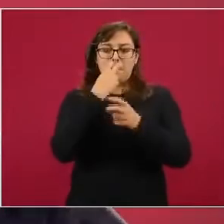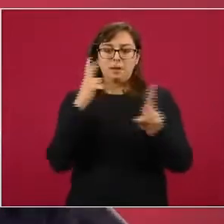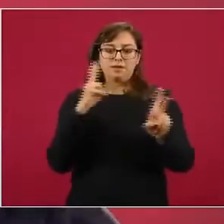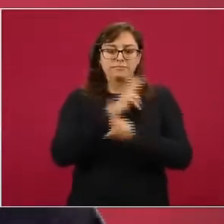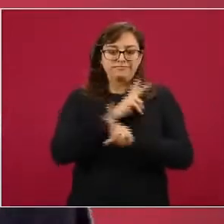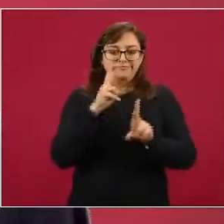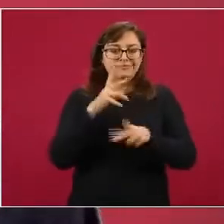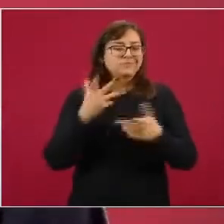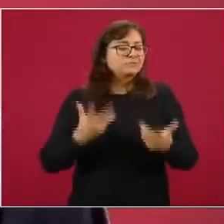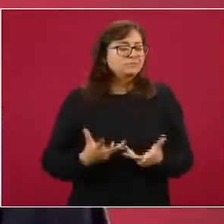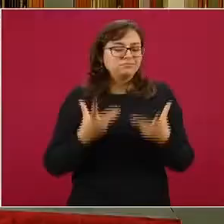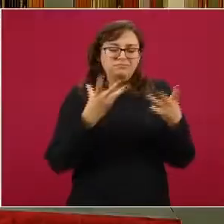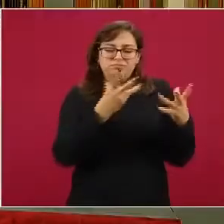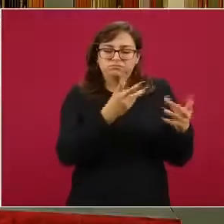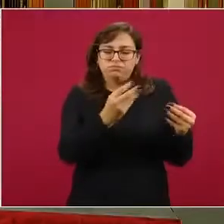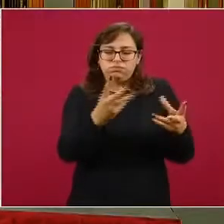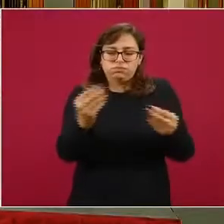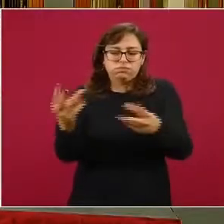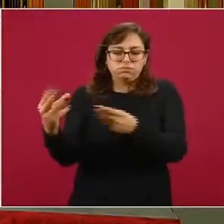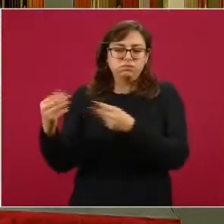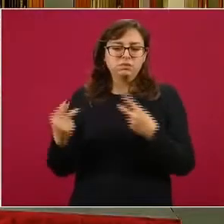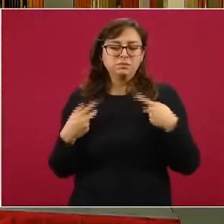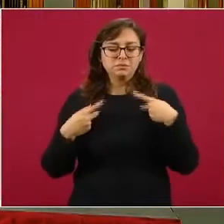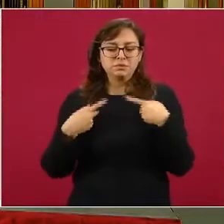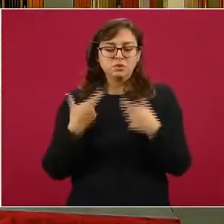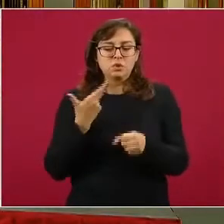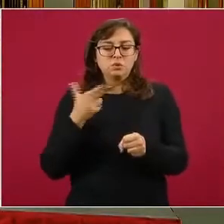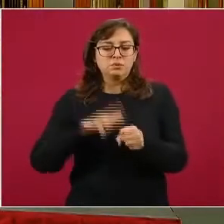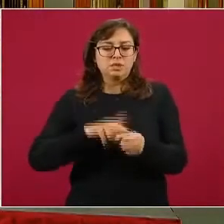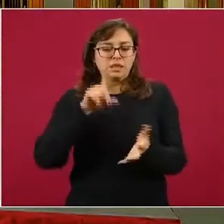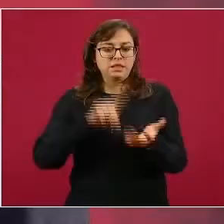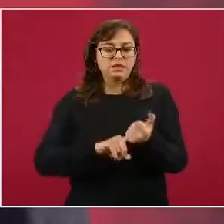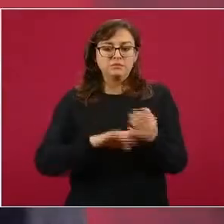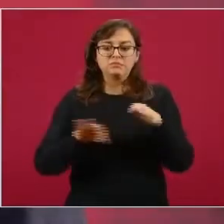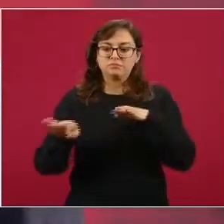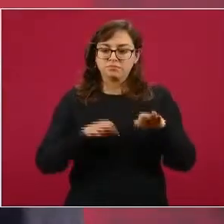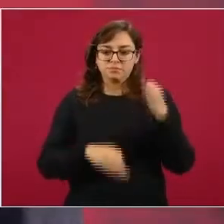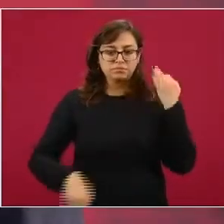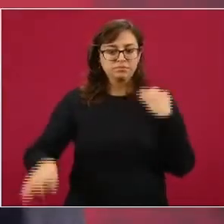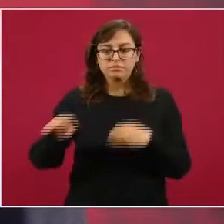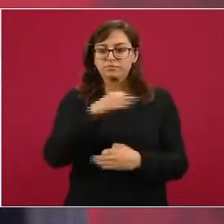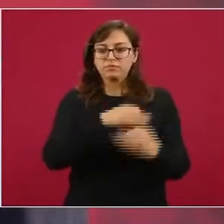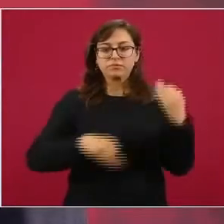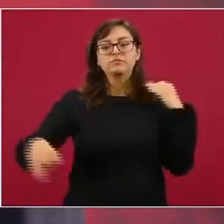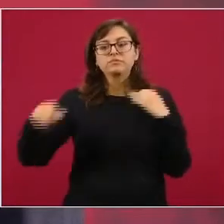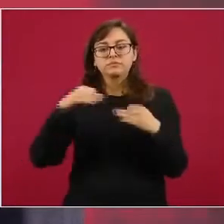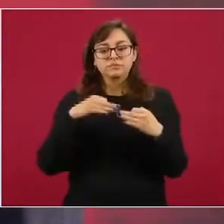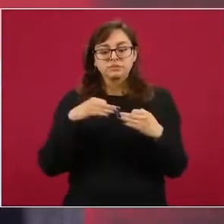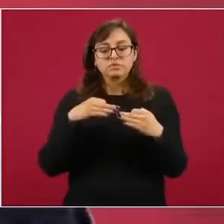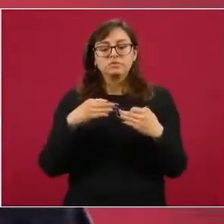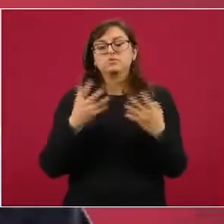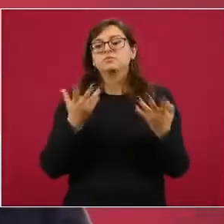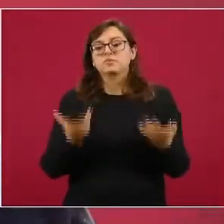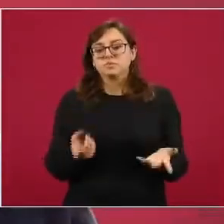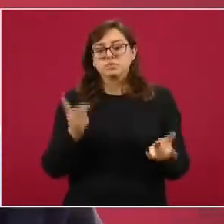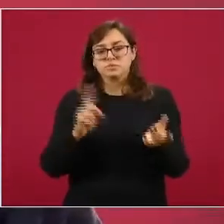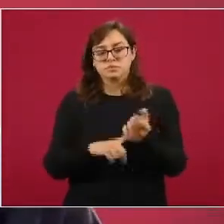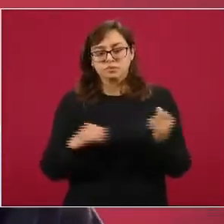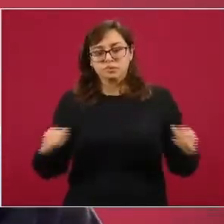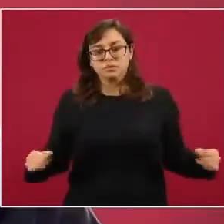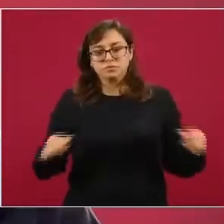el vasto mundo de las y los trabajadores de la salud, pero es todas y todos, de todas las instituciones de salud,